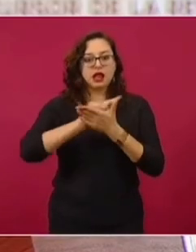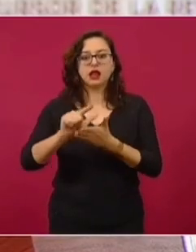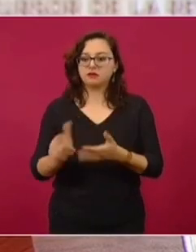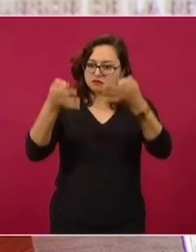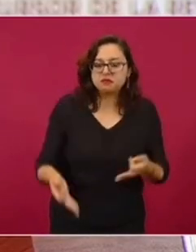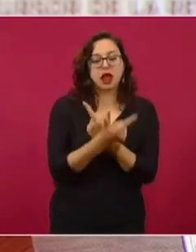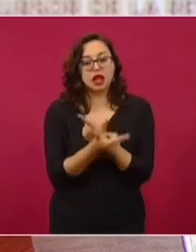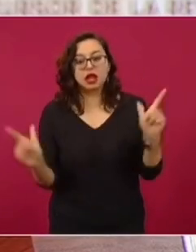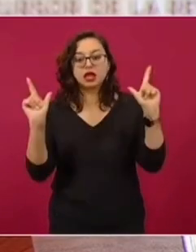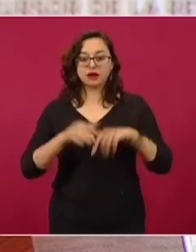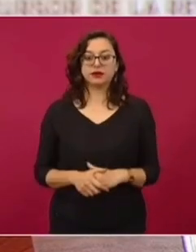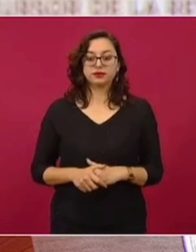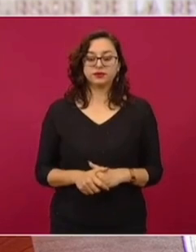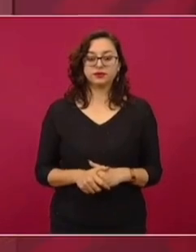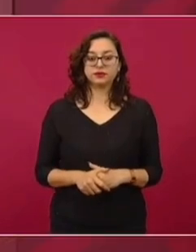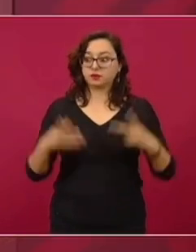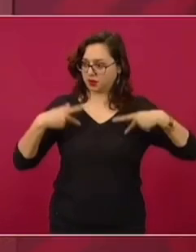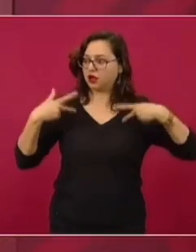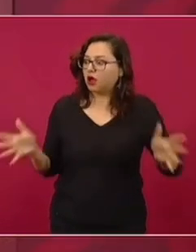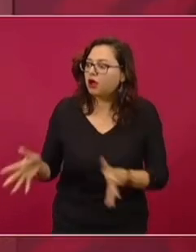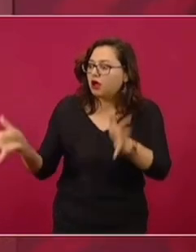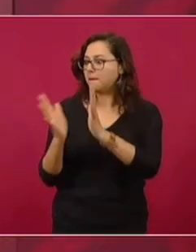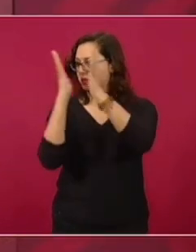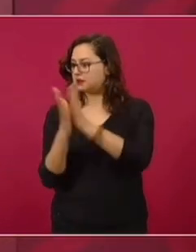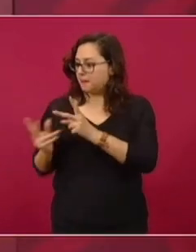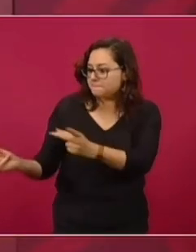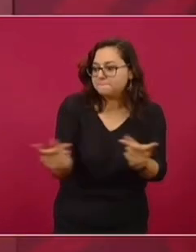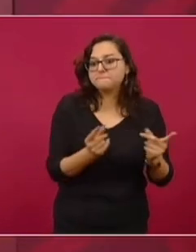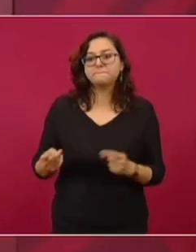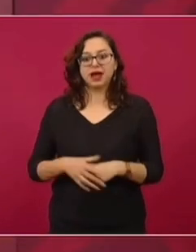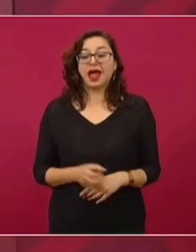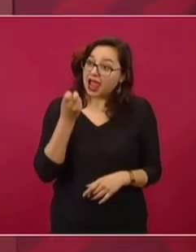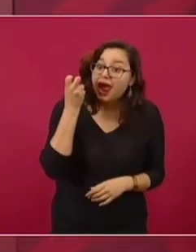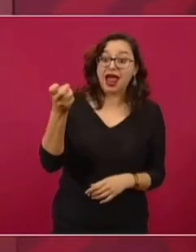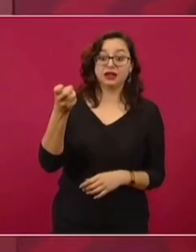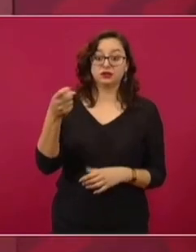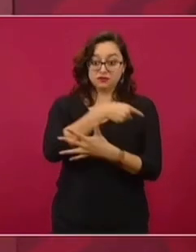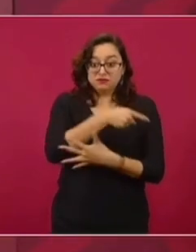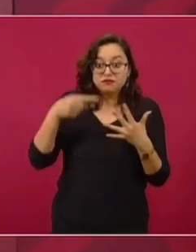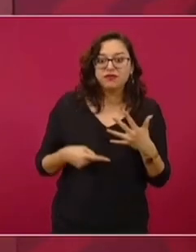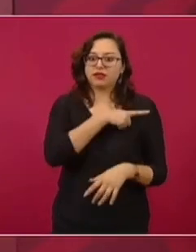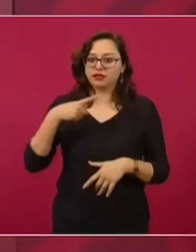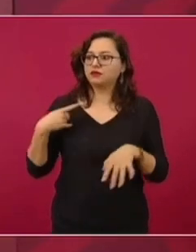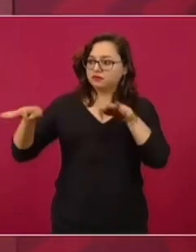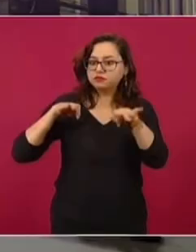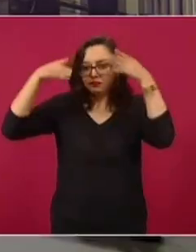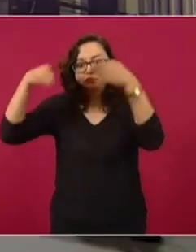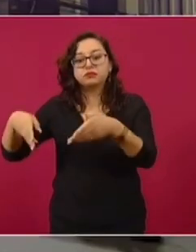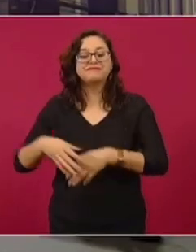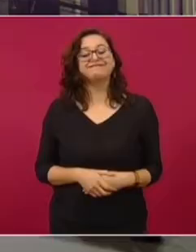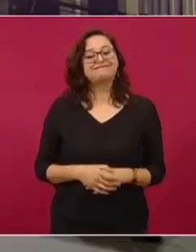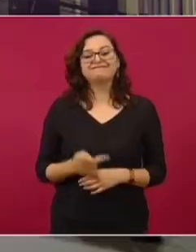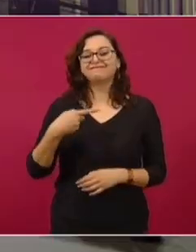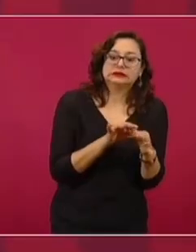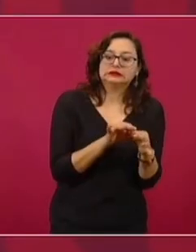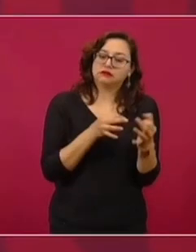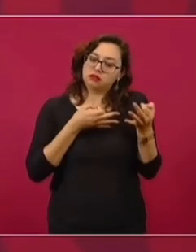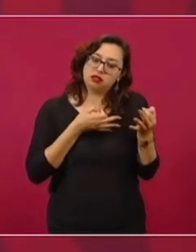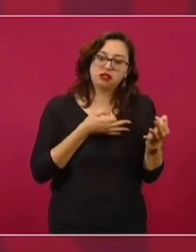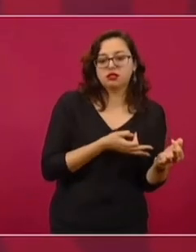libres, impulsar la democracia participativa. Pero resulta que se eladearon,